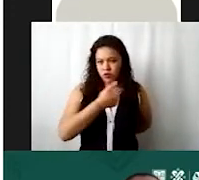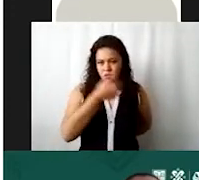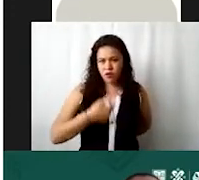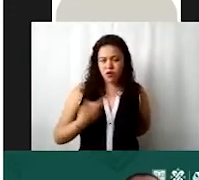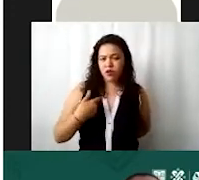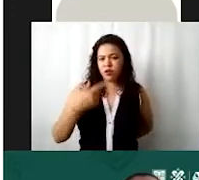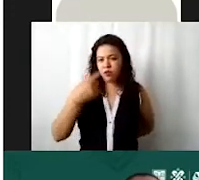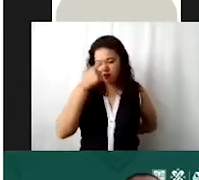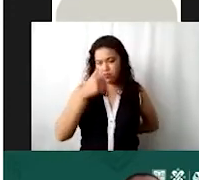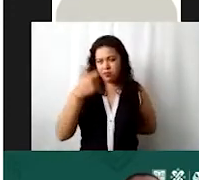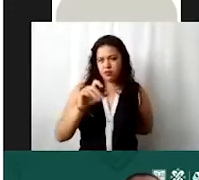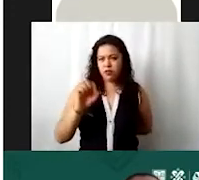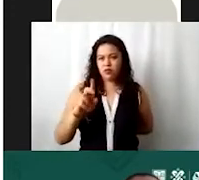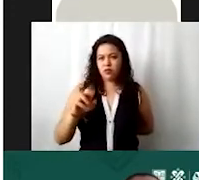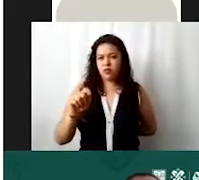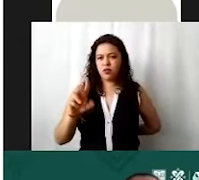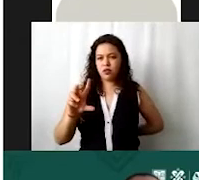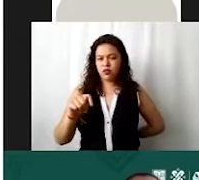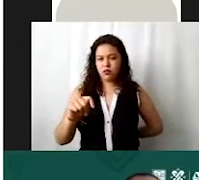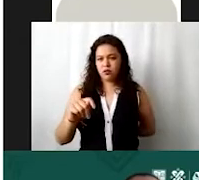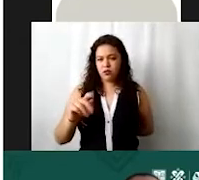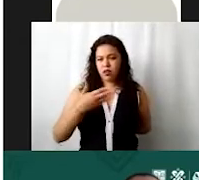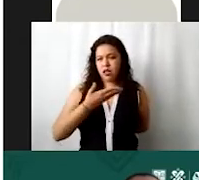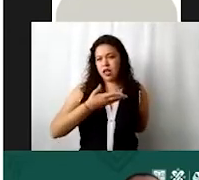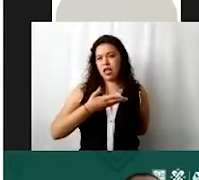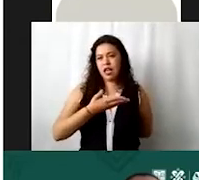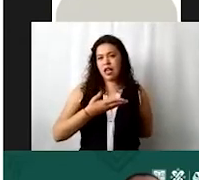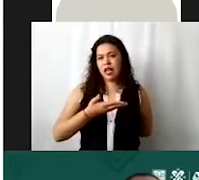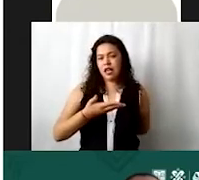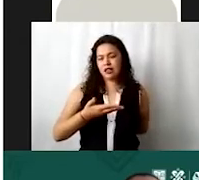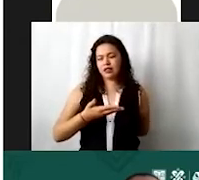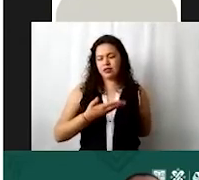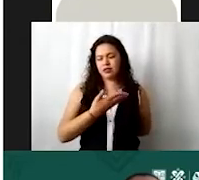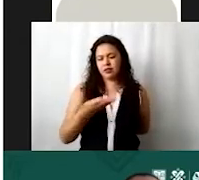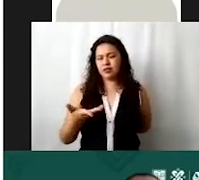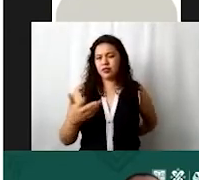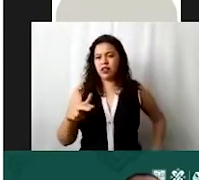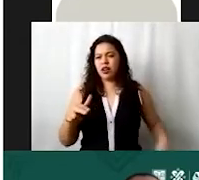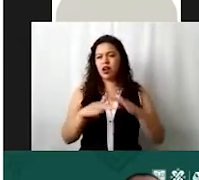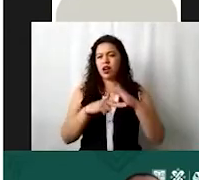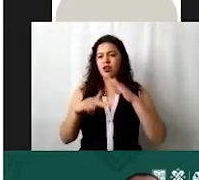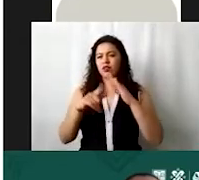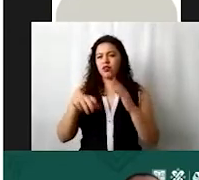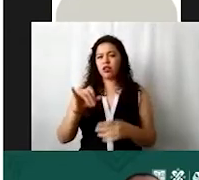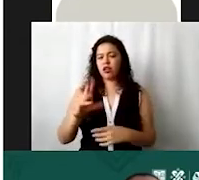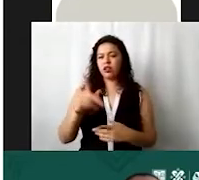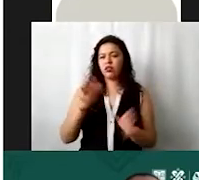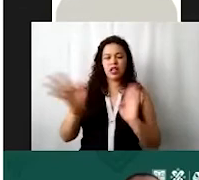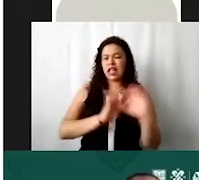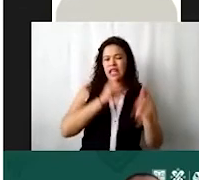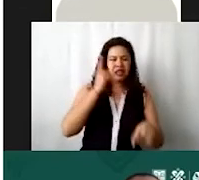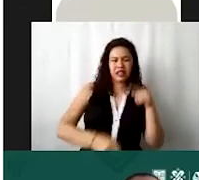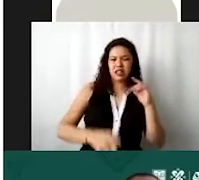entonces ahora quiero que sea por honorarios entonces la doy de baja elimino este y voy a dar de alta